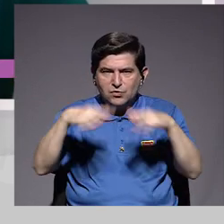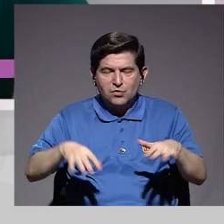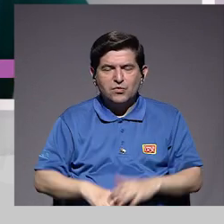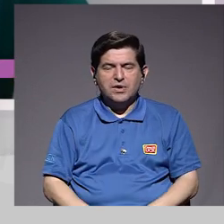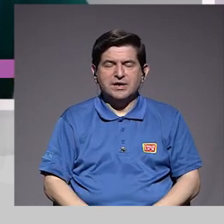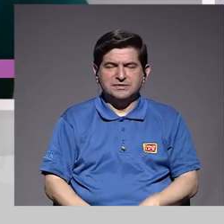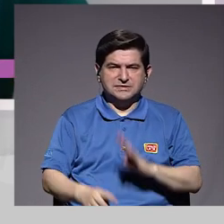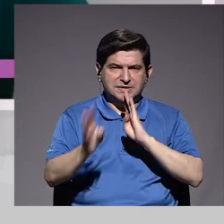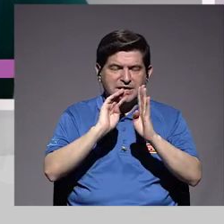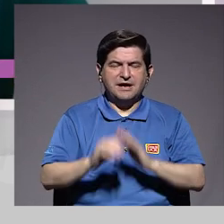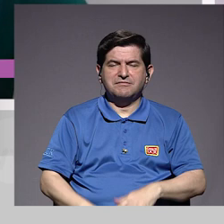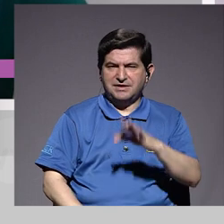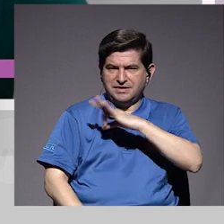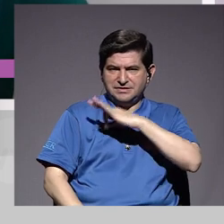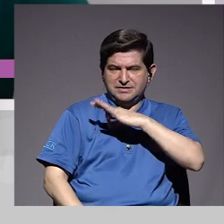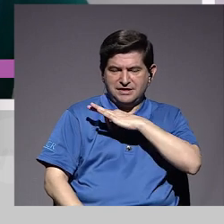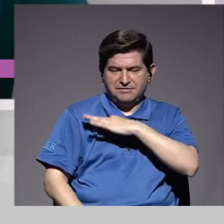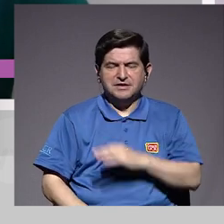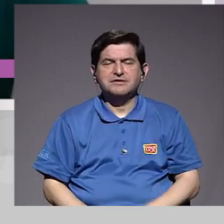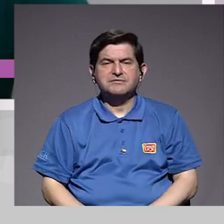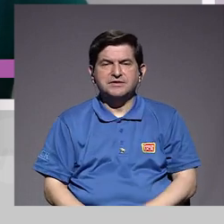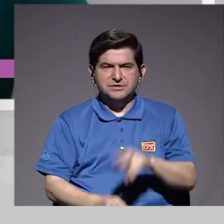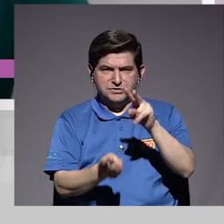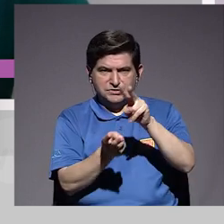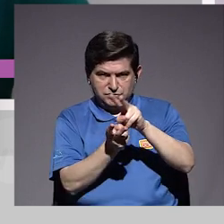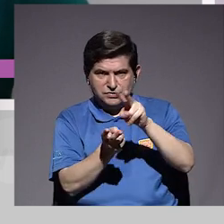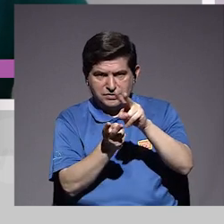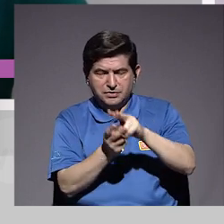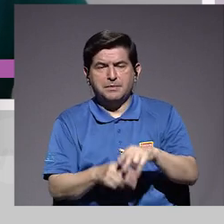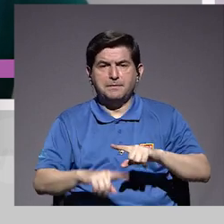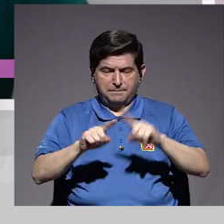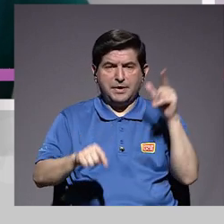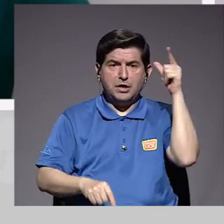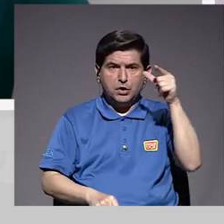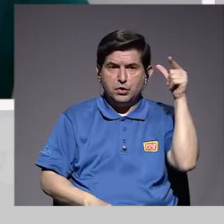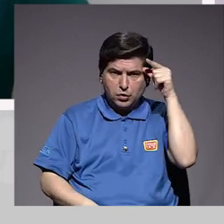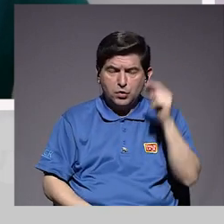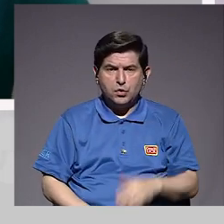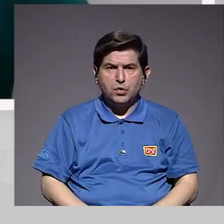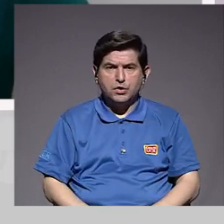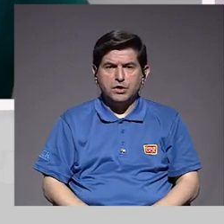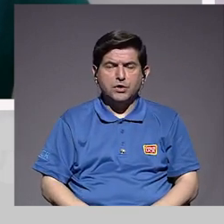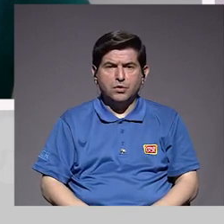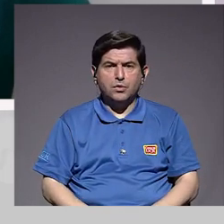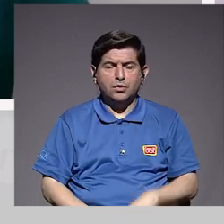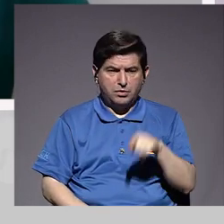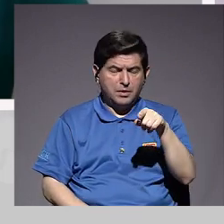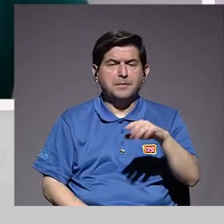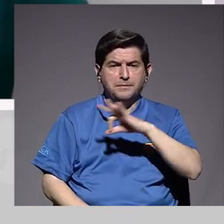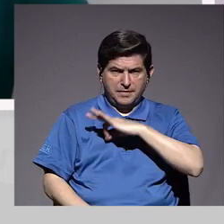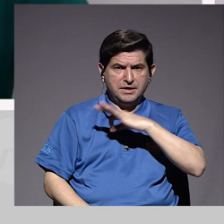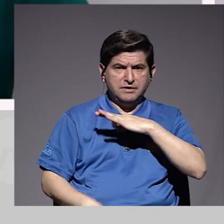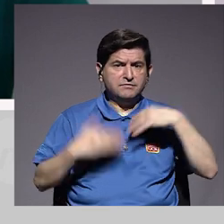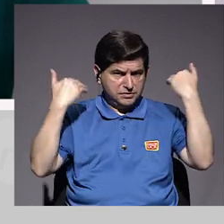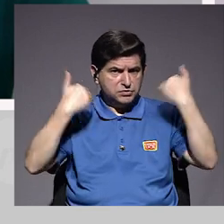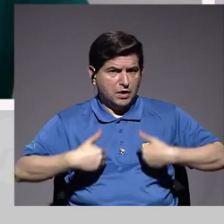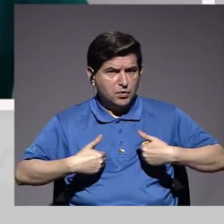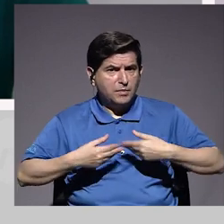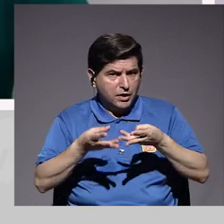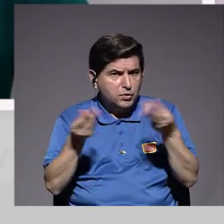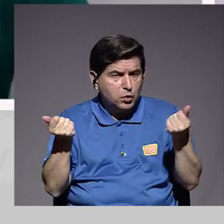beneficios de la sexualidad, pero son evidentes, entonces, este, los puntos a favor que tiene para el ser humano.